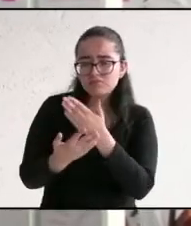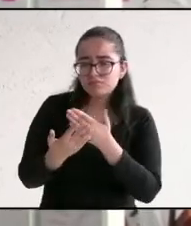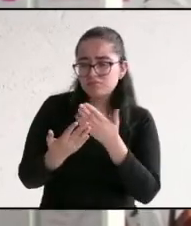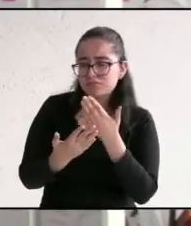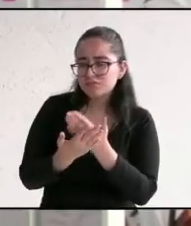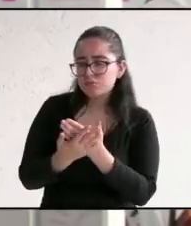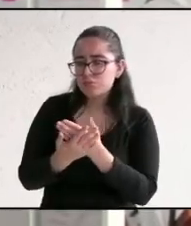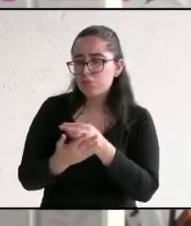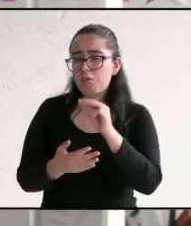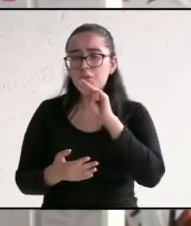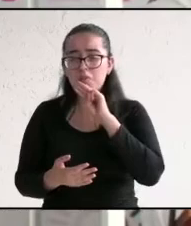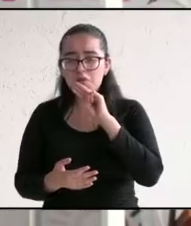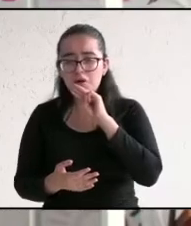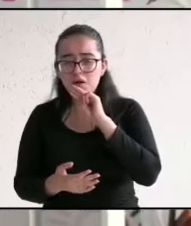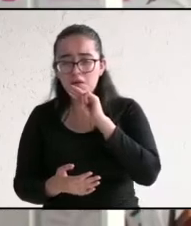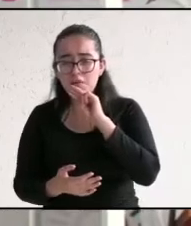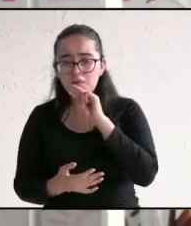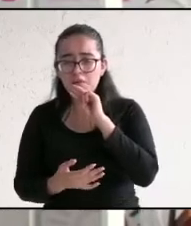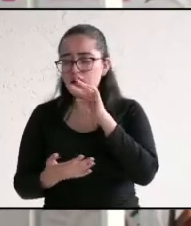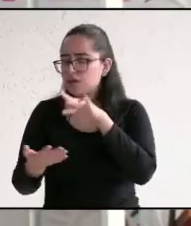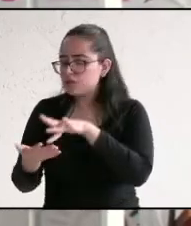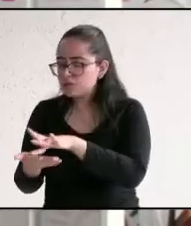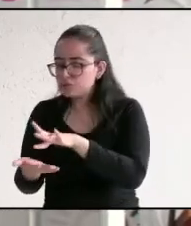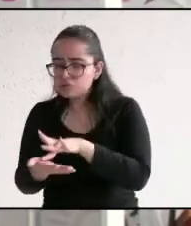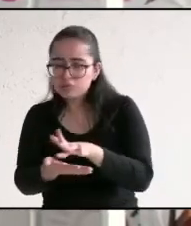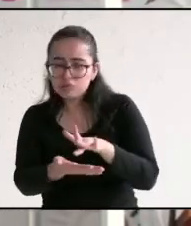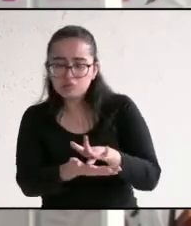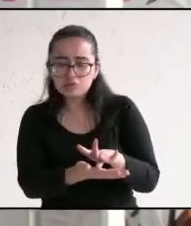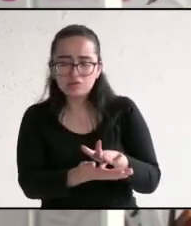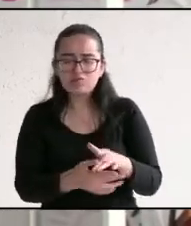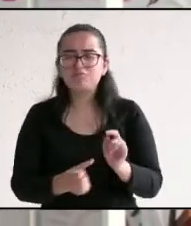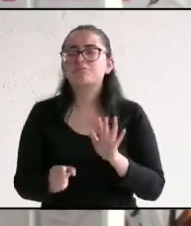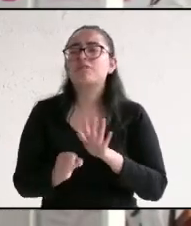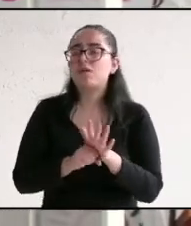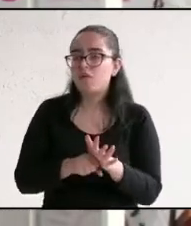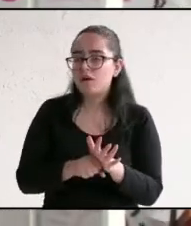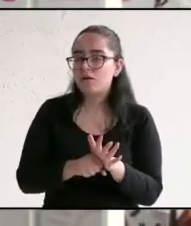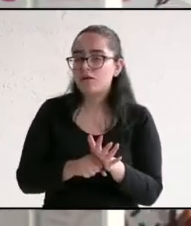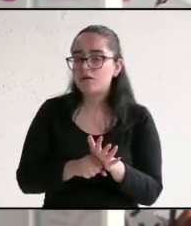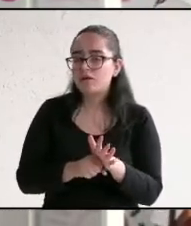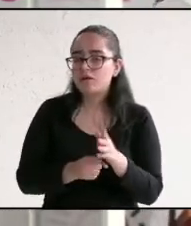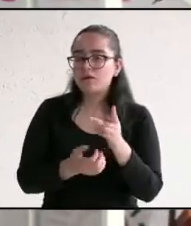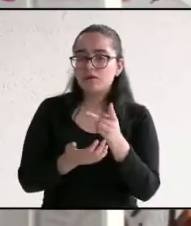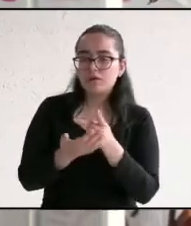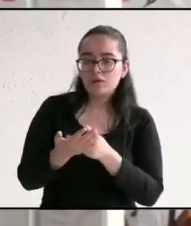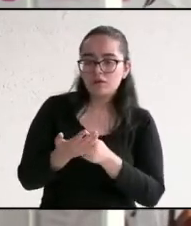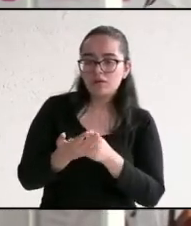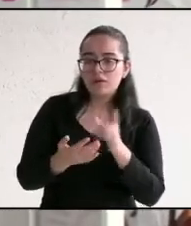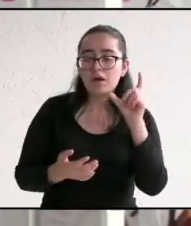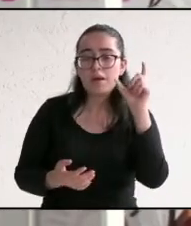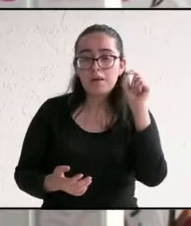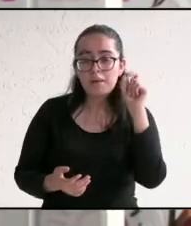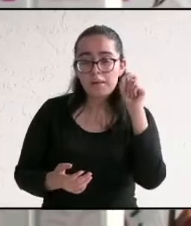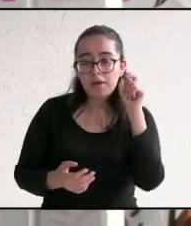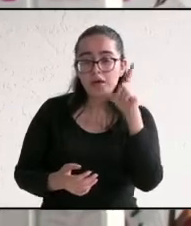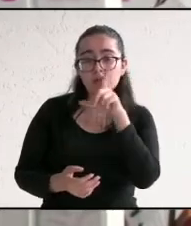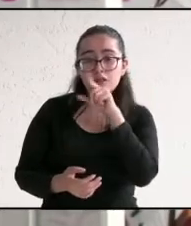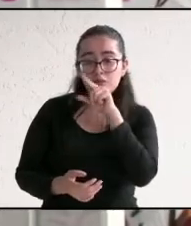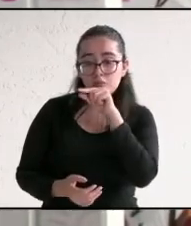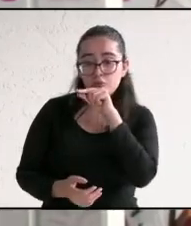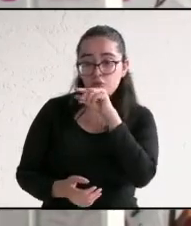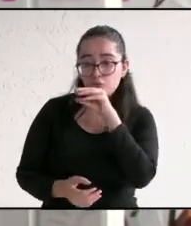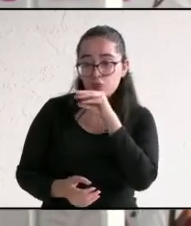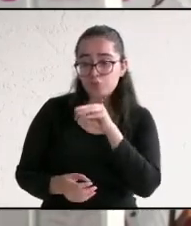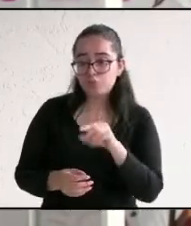a las madres, a las mujeres de nuestro municipio, como cual, el proyecto de un paquete de 20 pollitas ponedoras y un